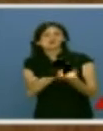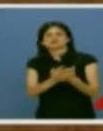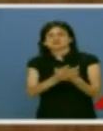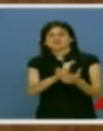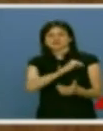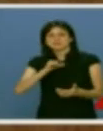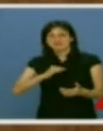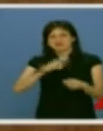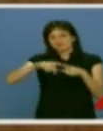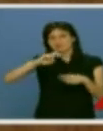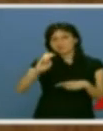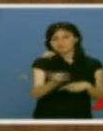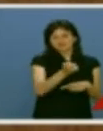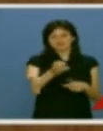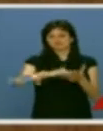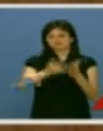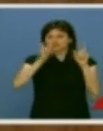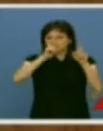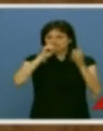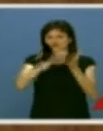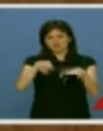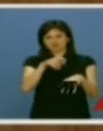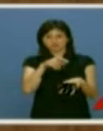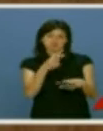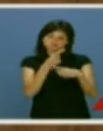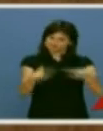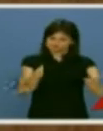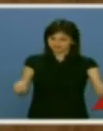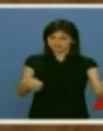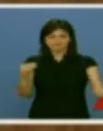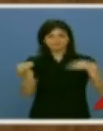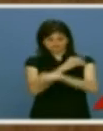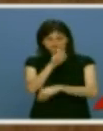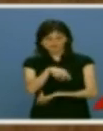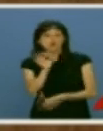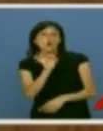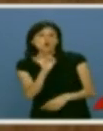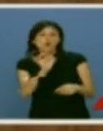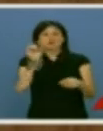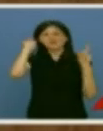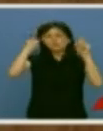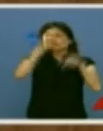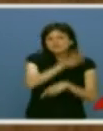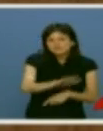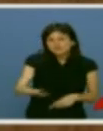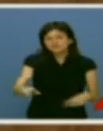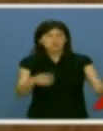privada y nuestra defensa del sistema actual en Castilla y León, o de nuestra profunda discrepancia en torno a la educación infantil, donde, como usted sabe,